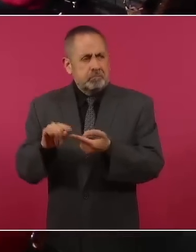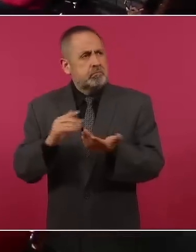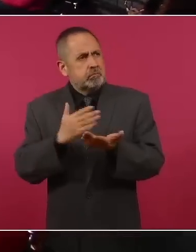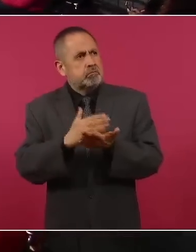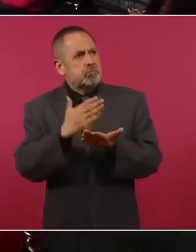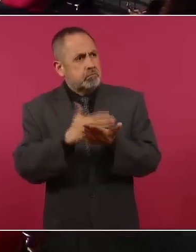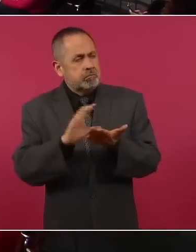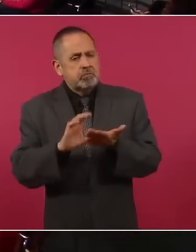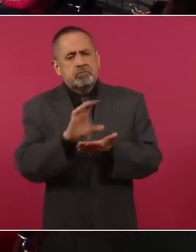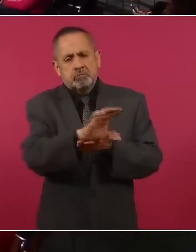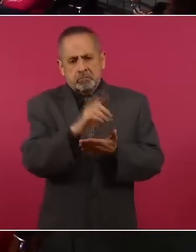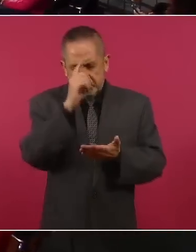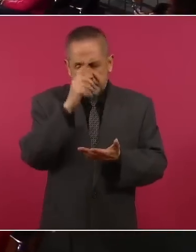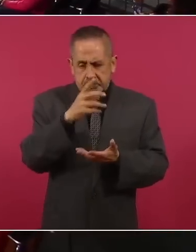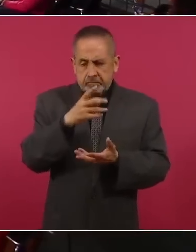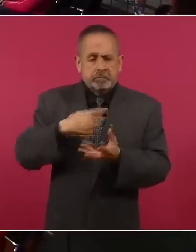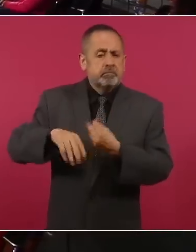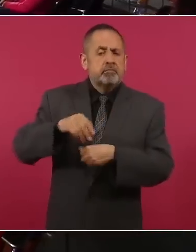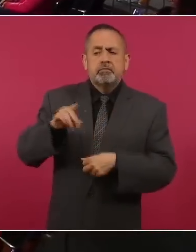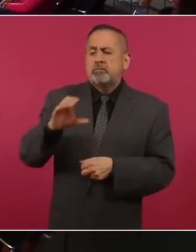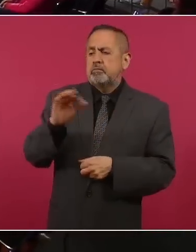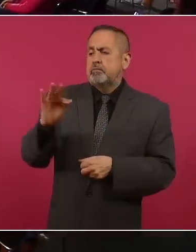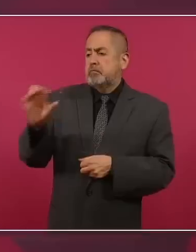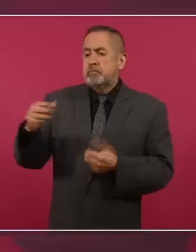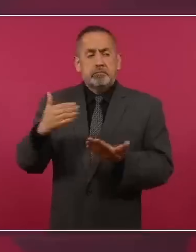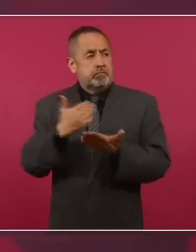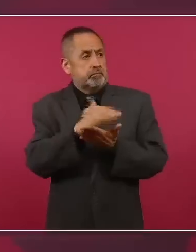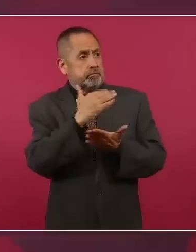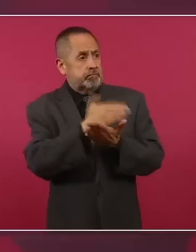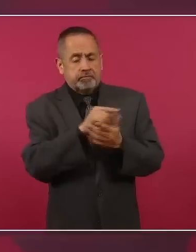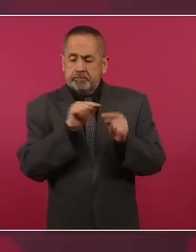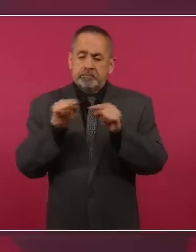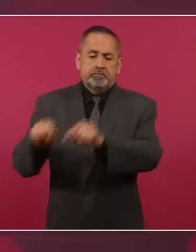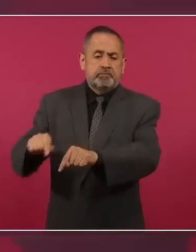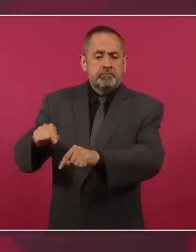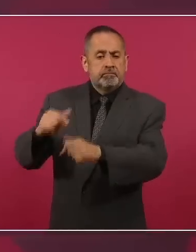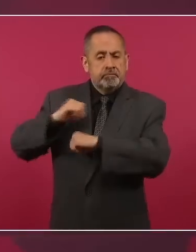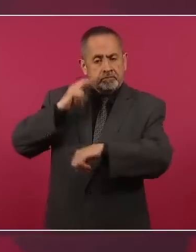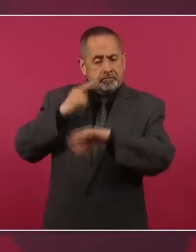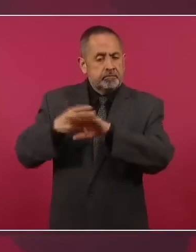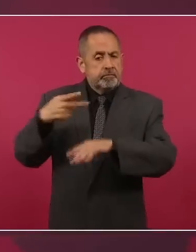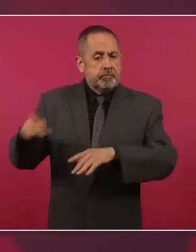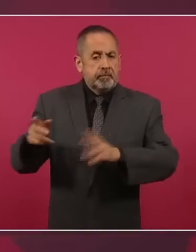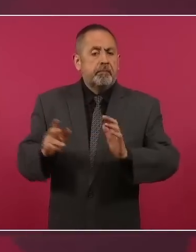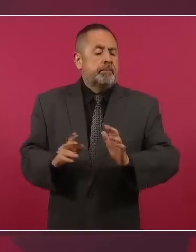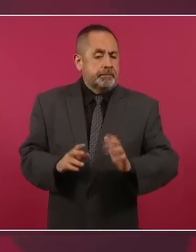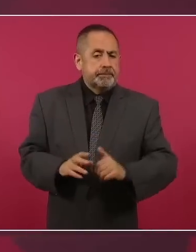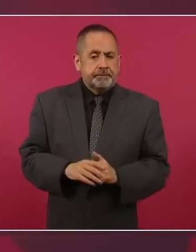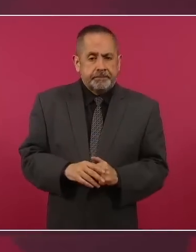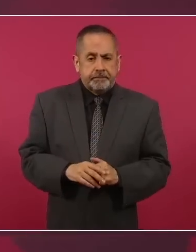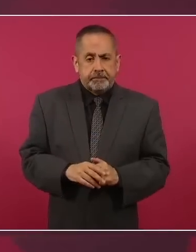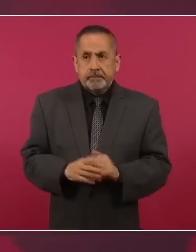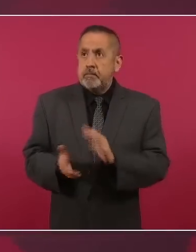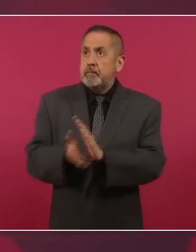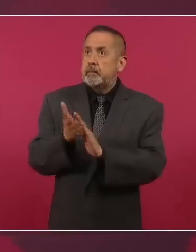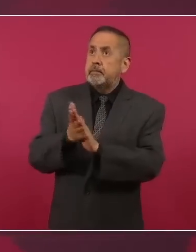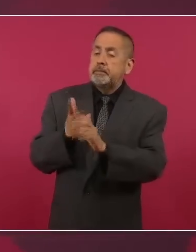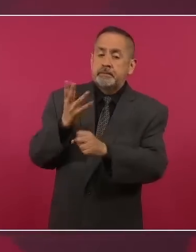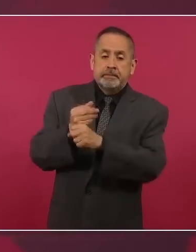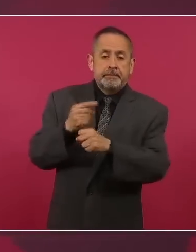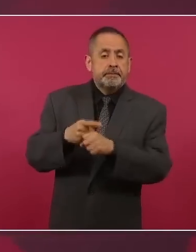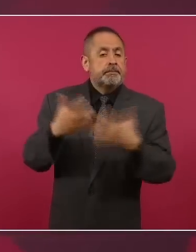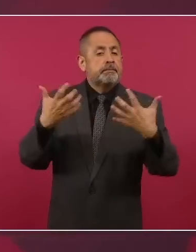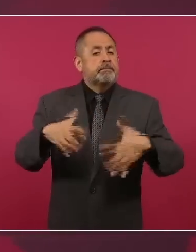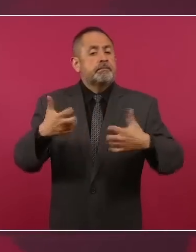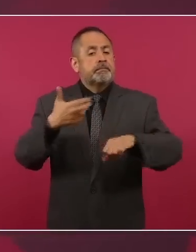tasas de interés a la Comisión Federal de Electricidad y que los construyan empresas